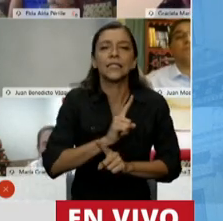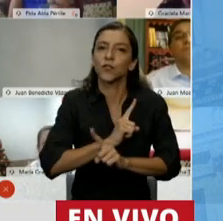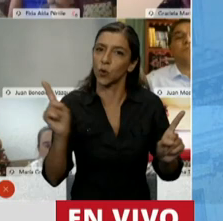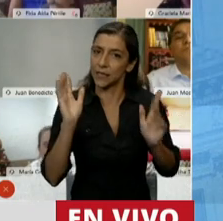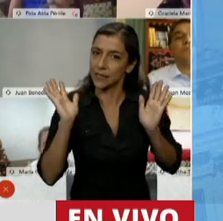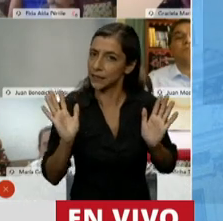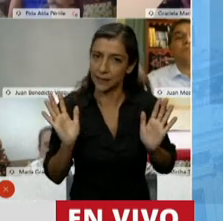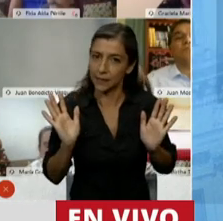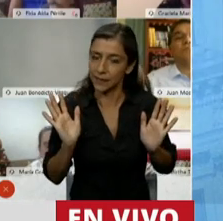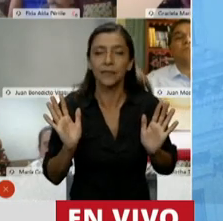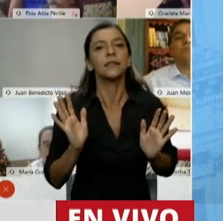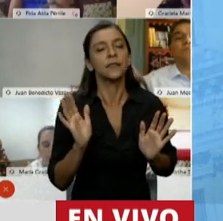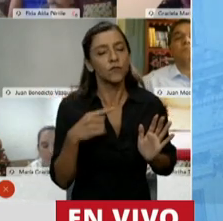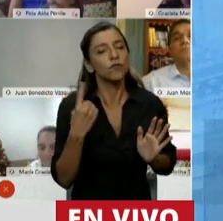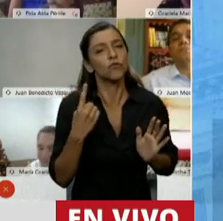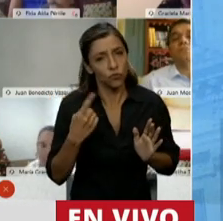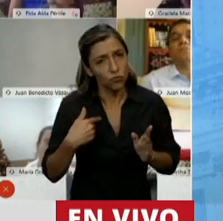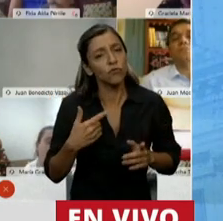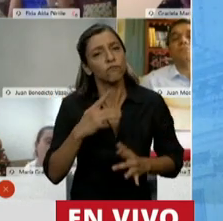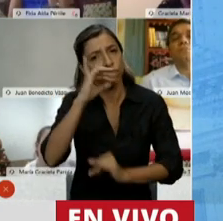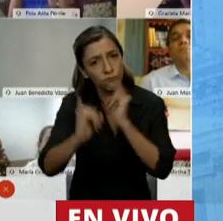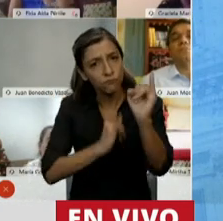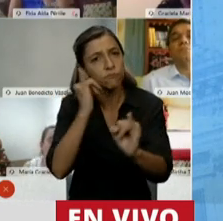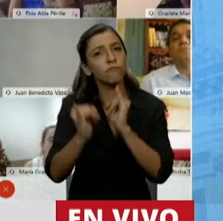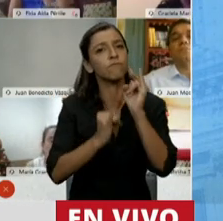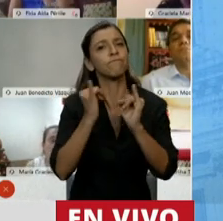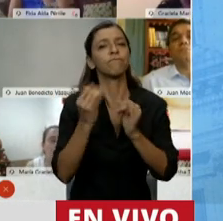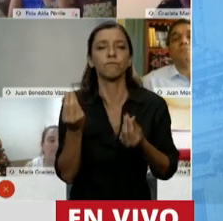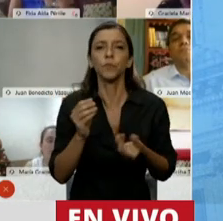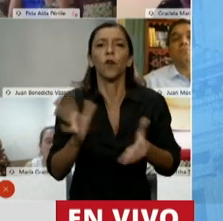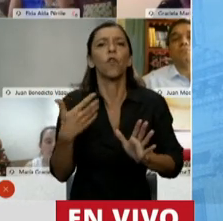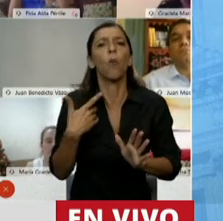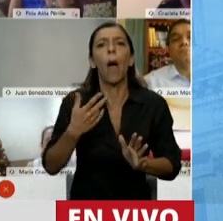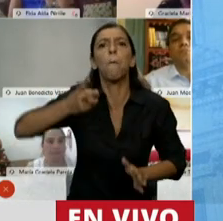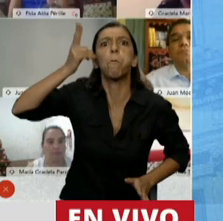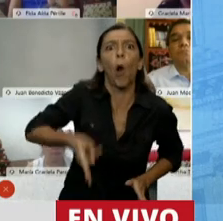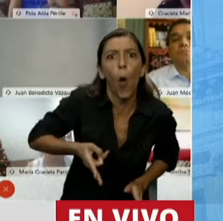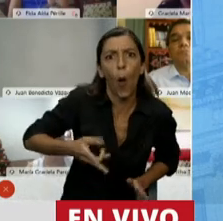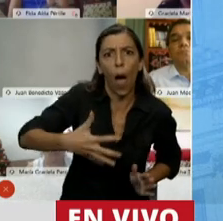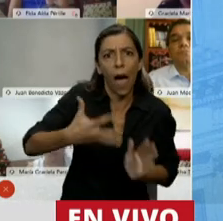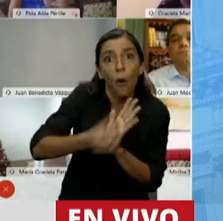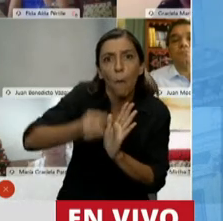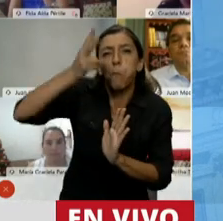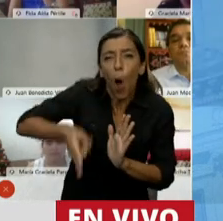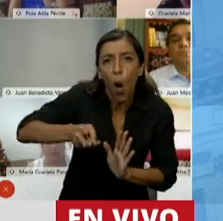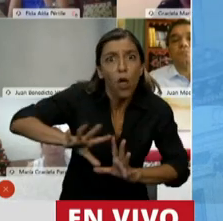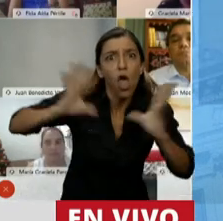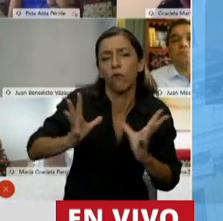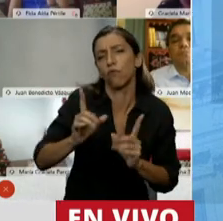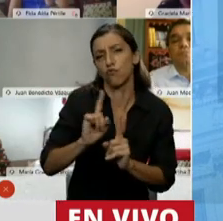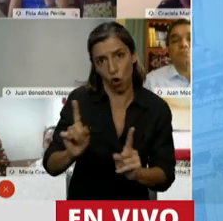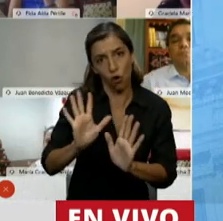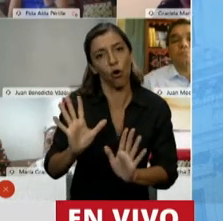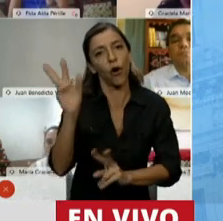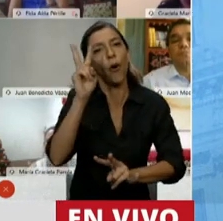claramente nos hemos manifestado contrarios a una prohibición absoluta. Pero tenemos claro que del plexo